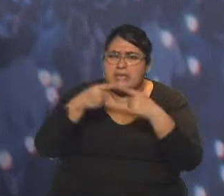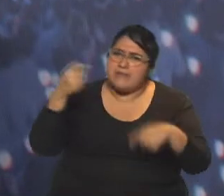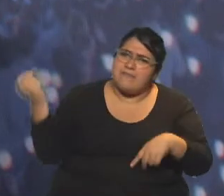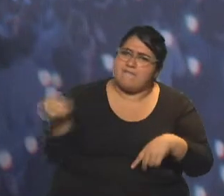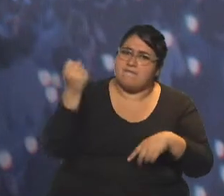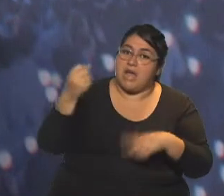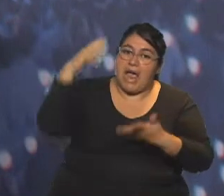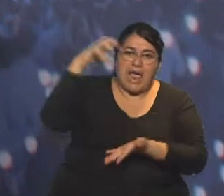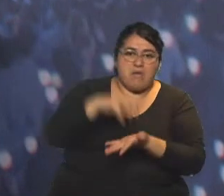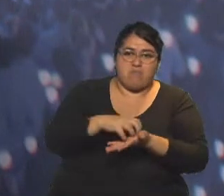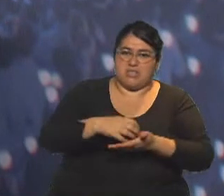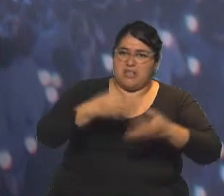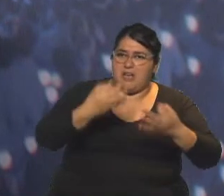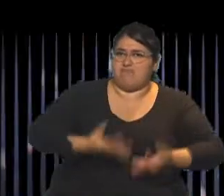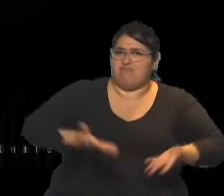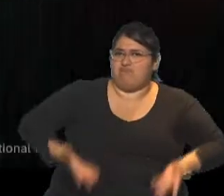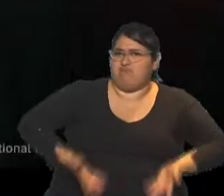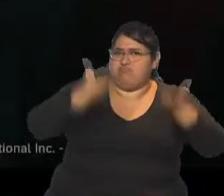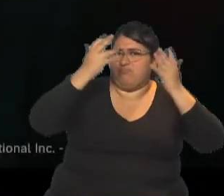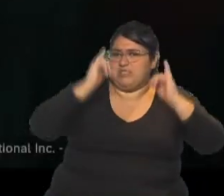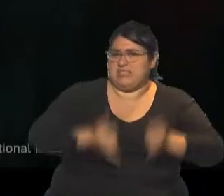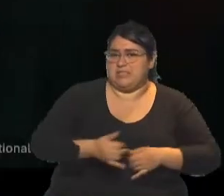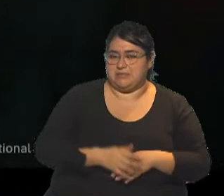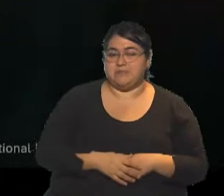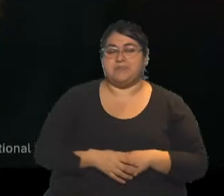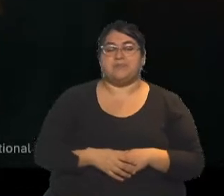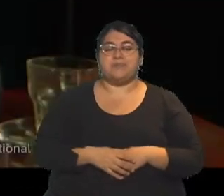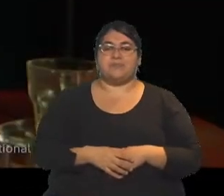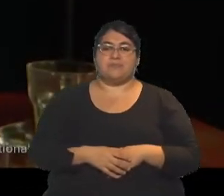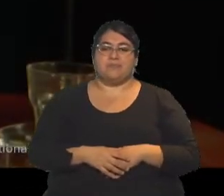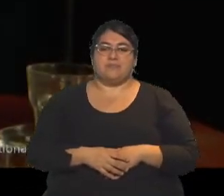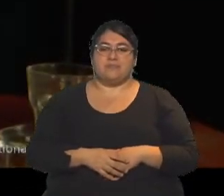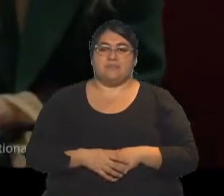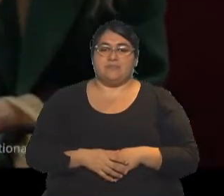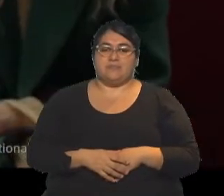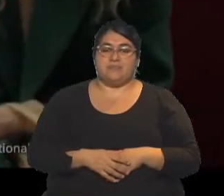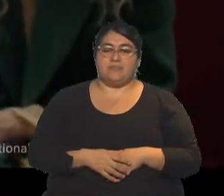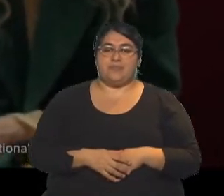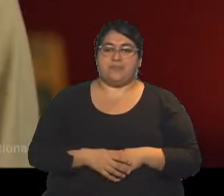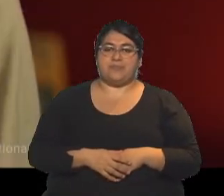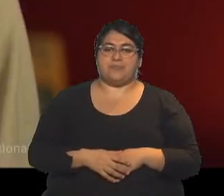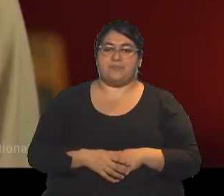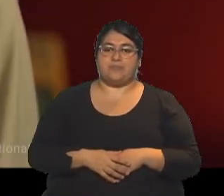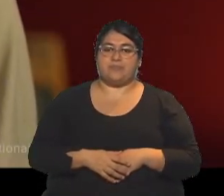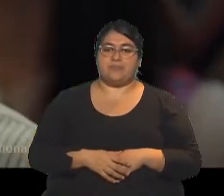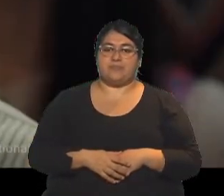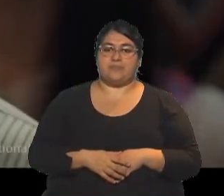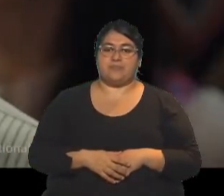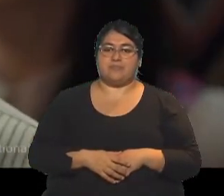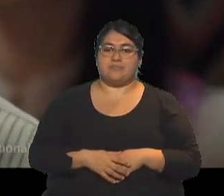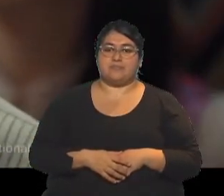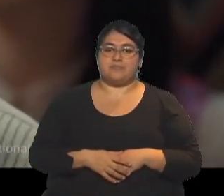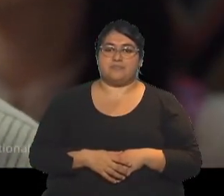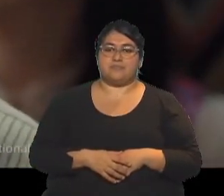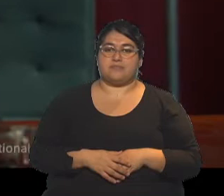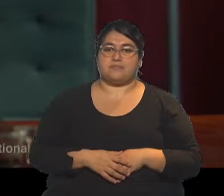que a la empresa le vaya bien. Lo que me enteré es que la selección sigue perdiendo y no hay nada peor que una marca mufa. Jetta. Las chances de